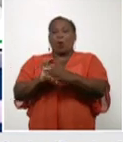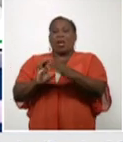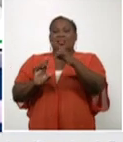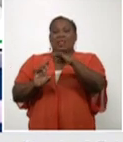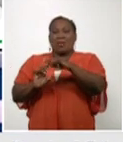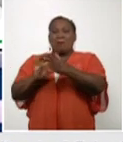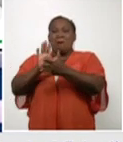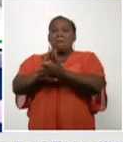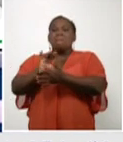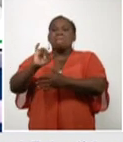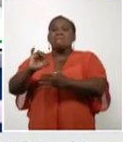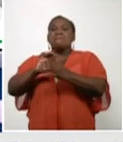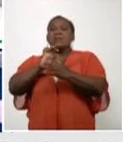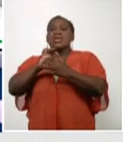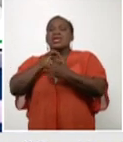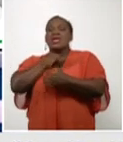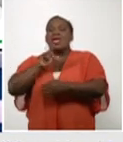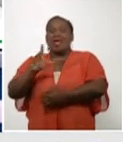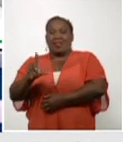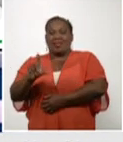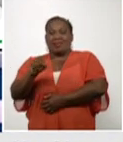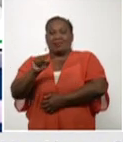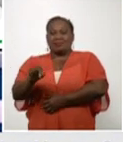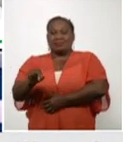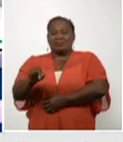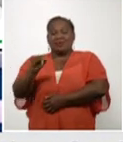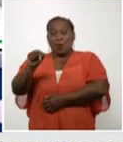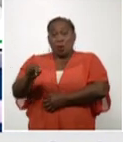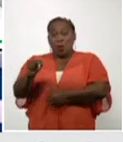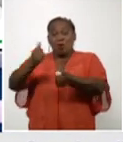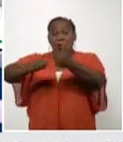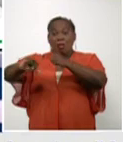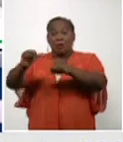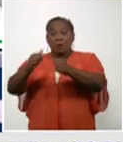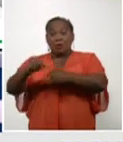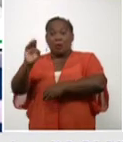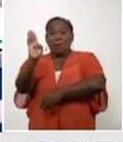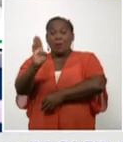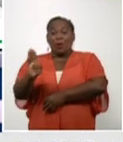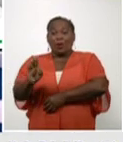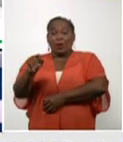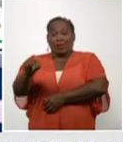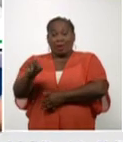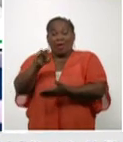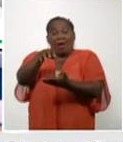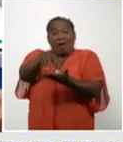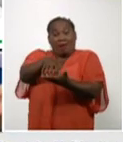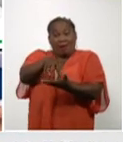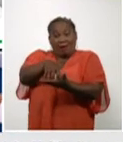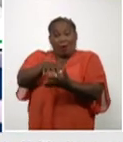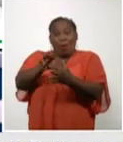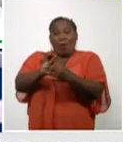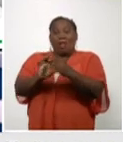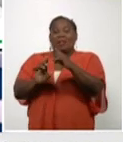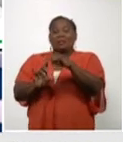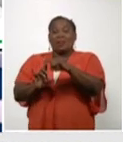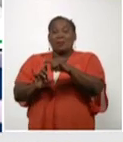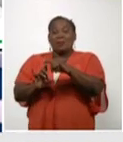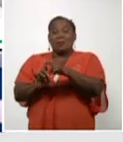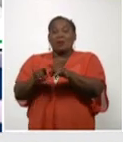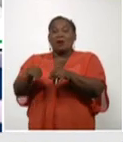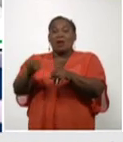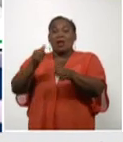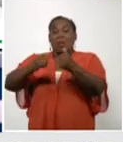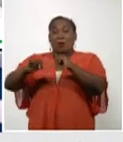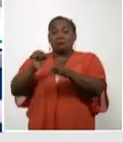Reyes Mendoza, quien se encuentra hoy en el Laboratorio de Biología Molecular en ese territorio, doctor, que además comenzará dentro